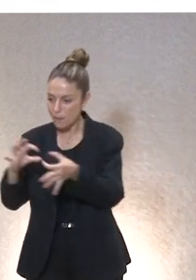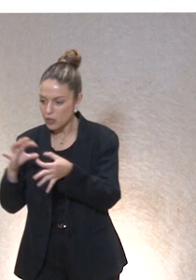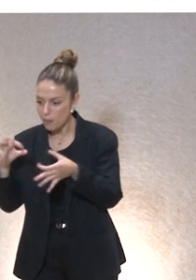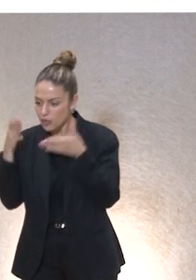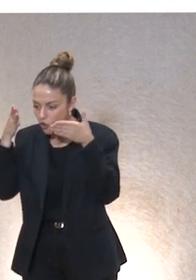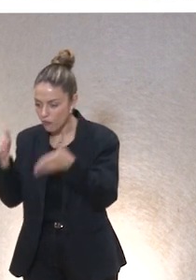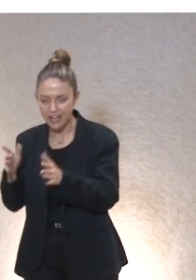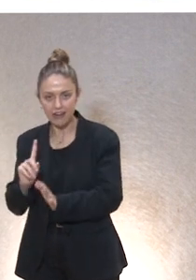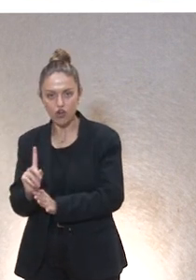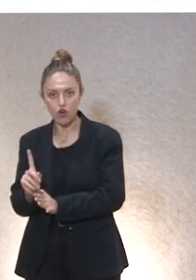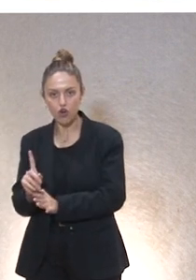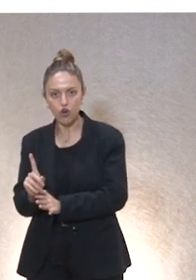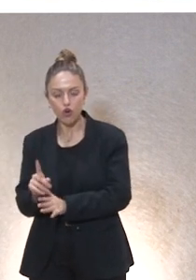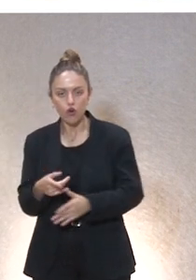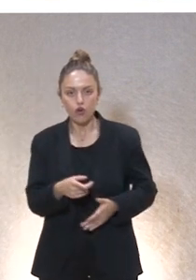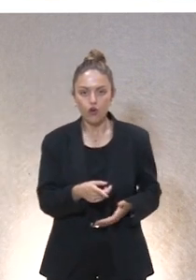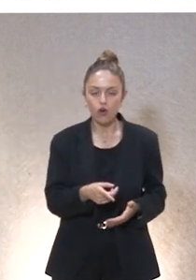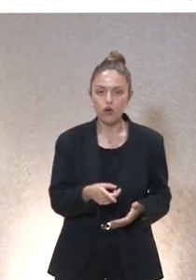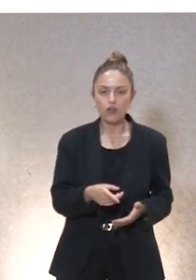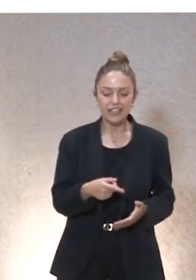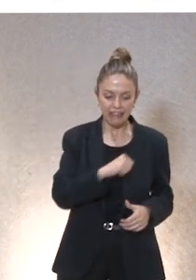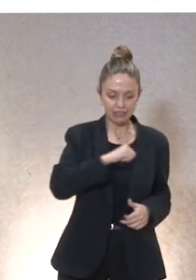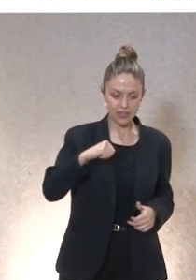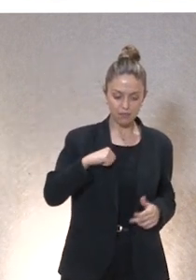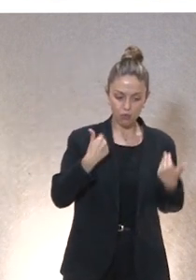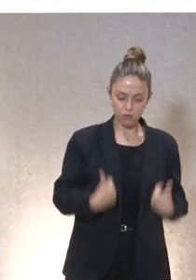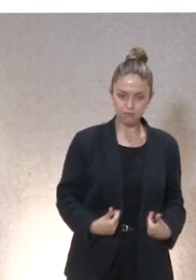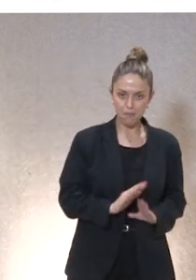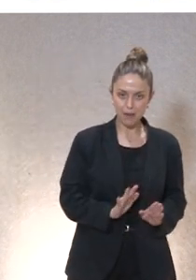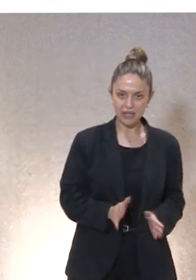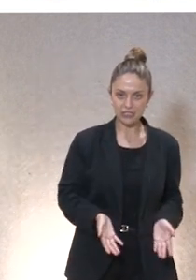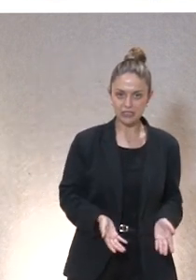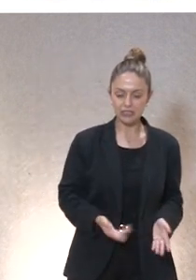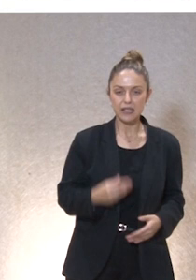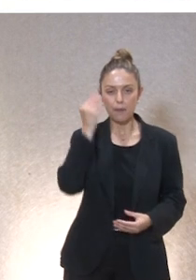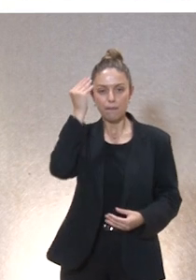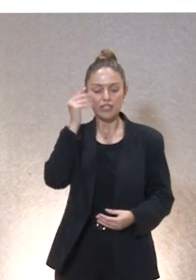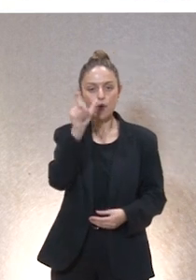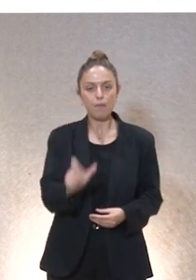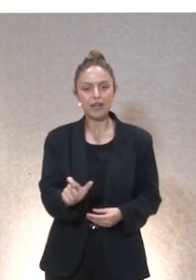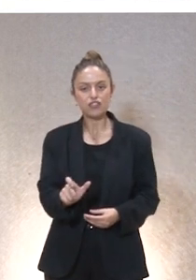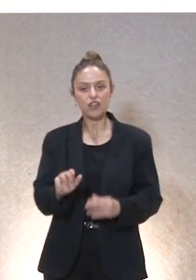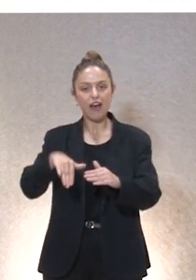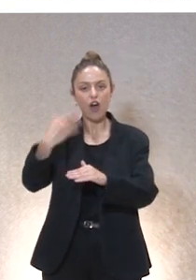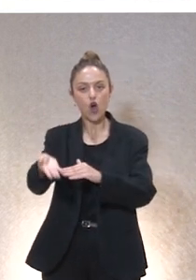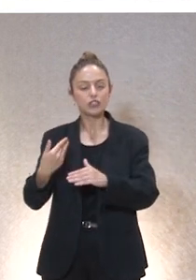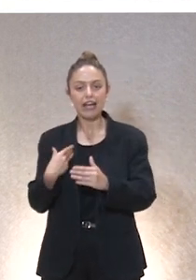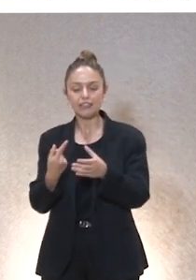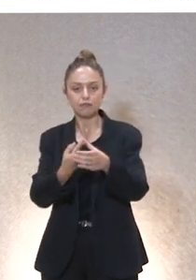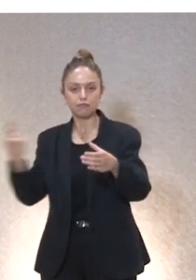las obligaciones en clave de vínculo entienden que la otra la otra persona el otro es un yo aislado